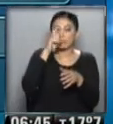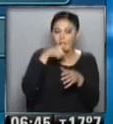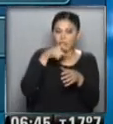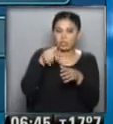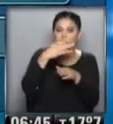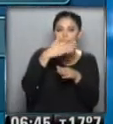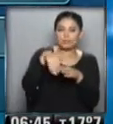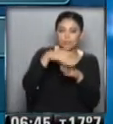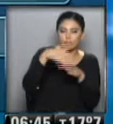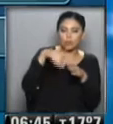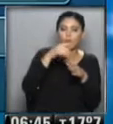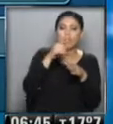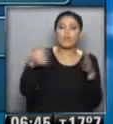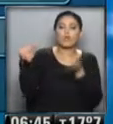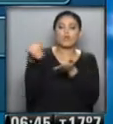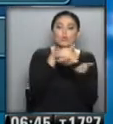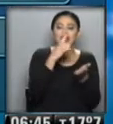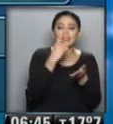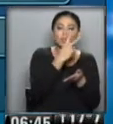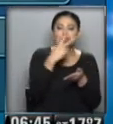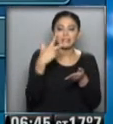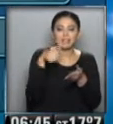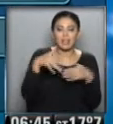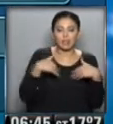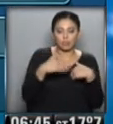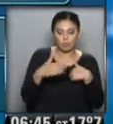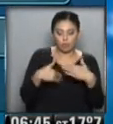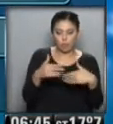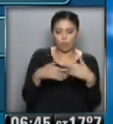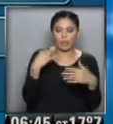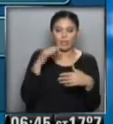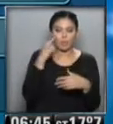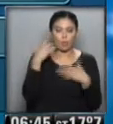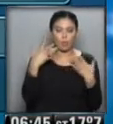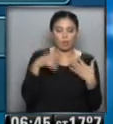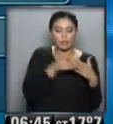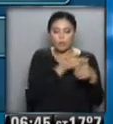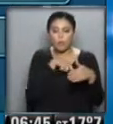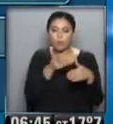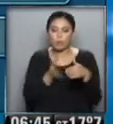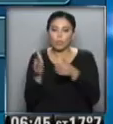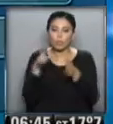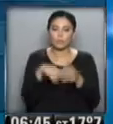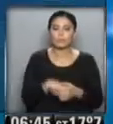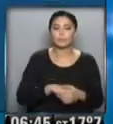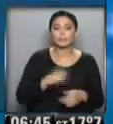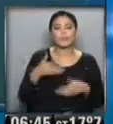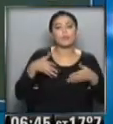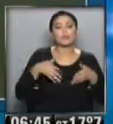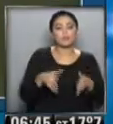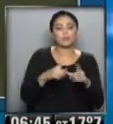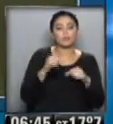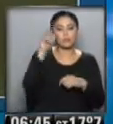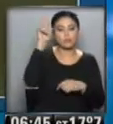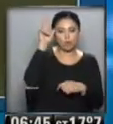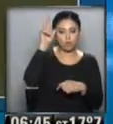intersección con Ruta Nacional 123... ...desvíos por obras, transiten con cuidado... ...seguimos la recorrida, Ruta 8, entre los kilómetros 190